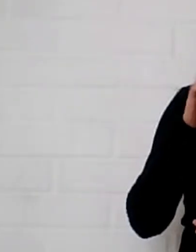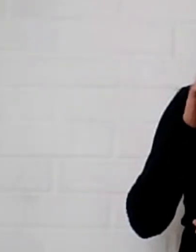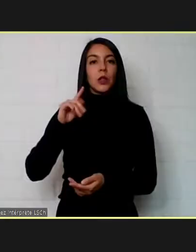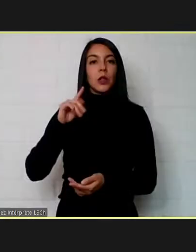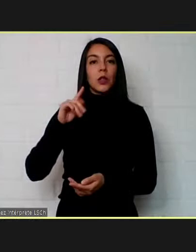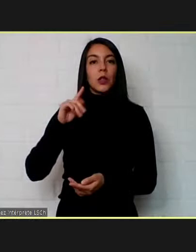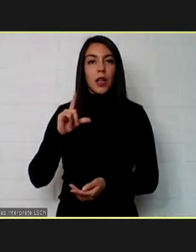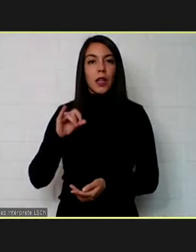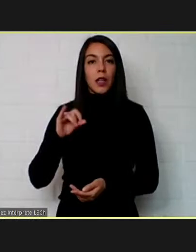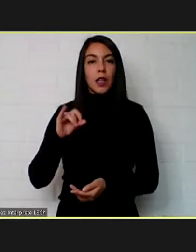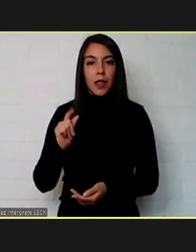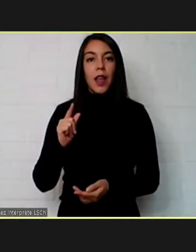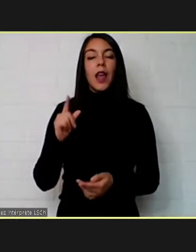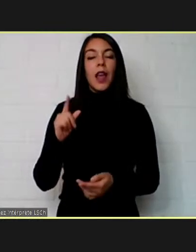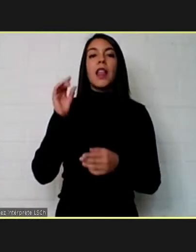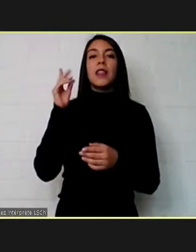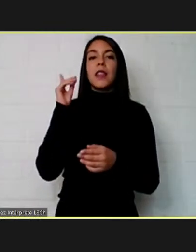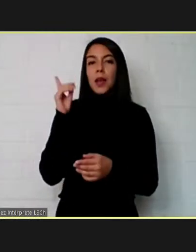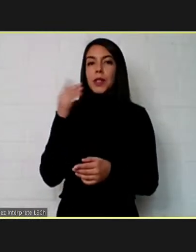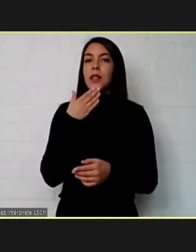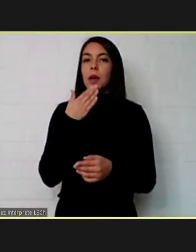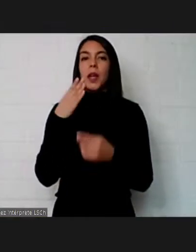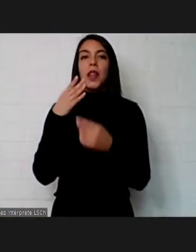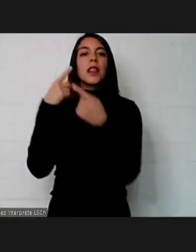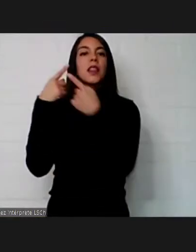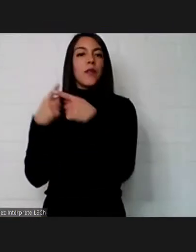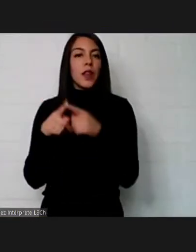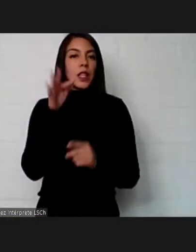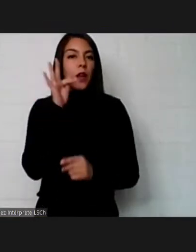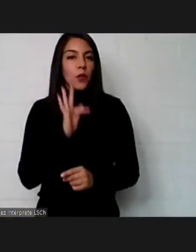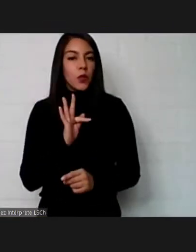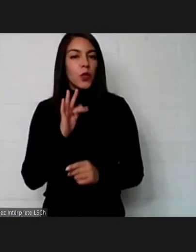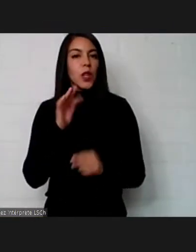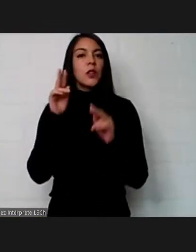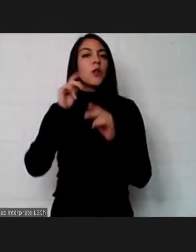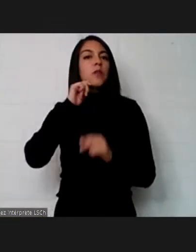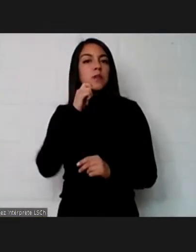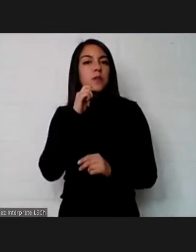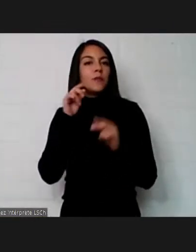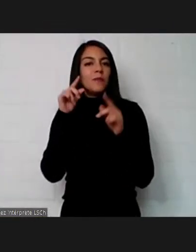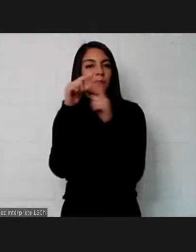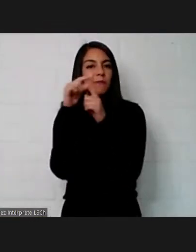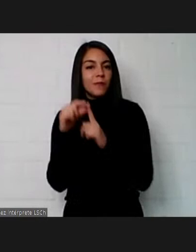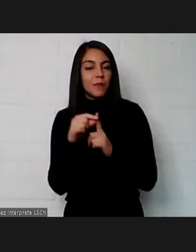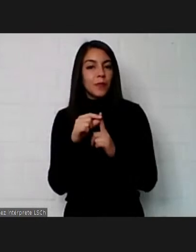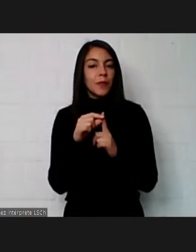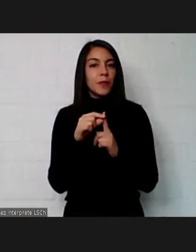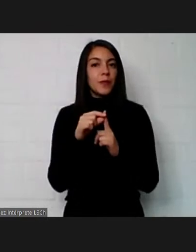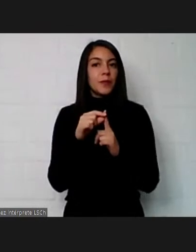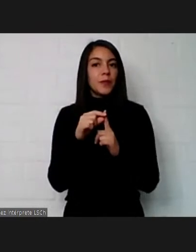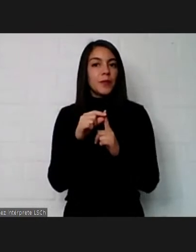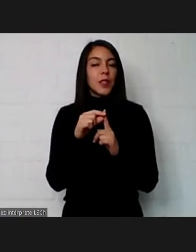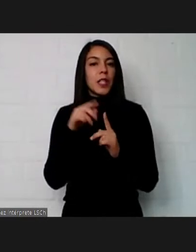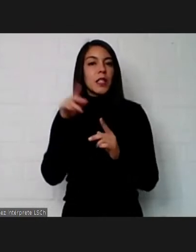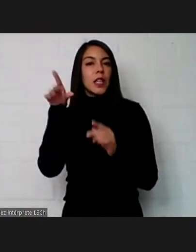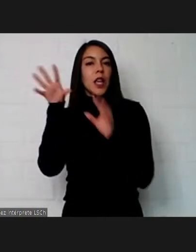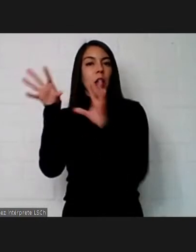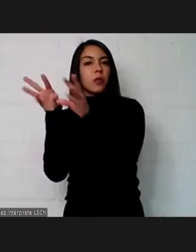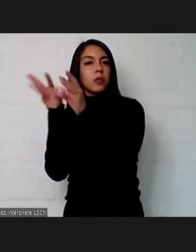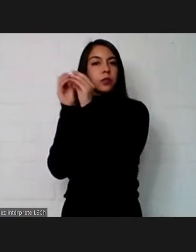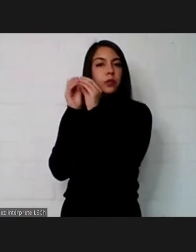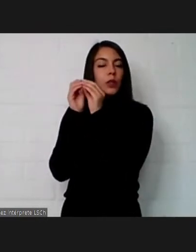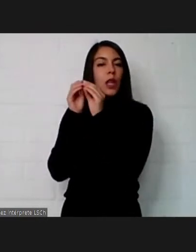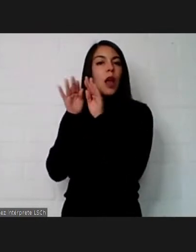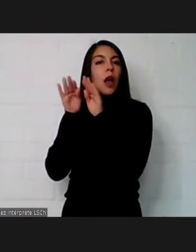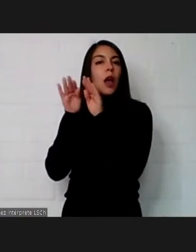y también lo que es la diversidad funcional creo que son conceptos que nos van que si los retenemos nos van a apoyar